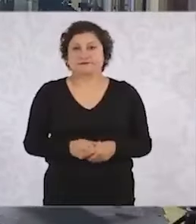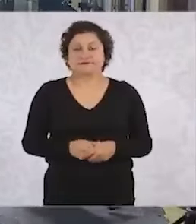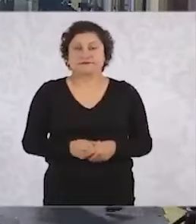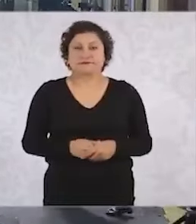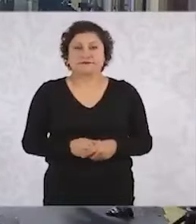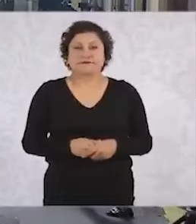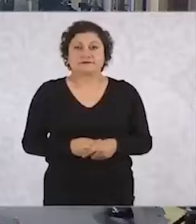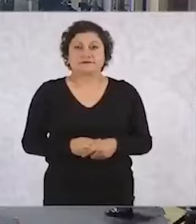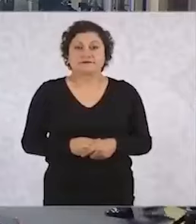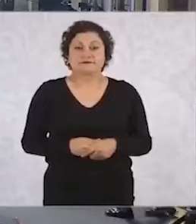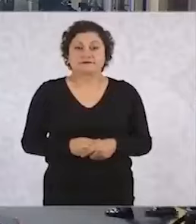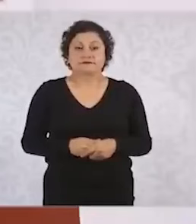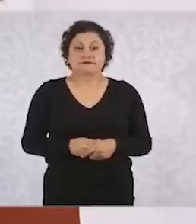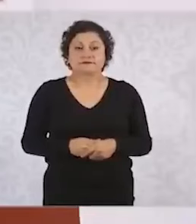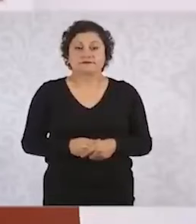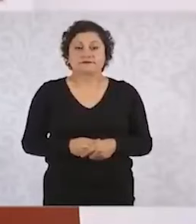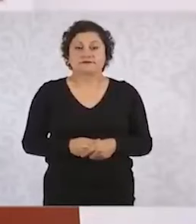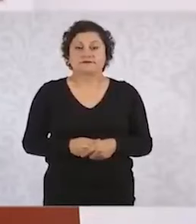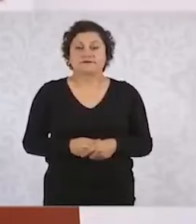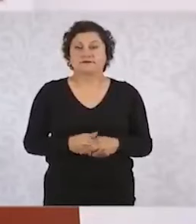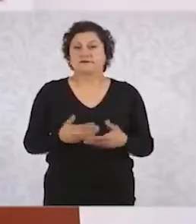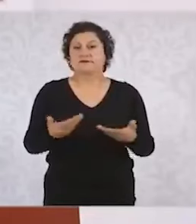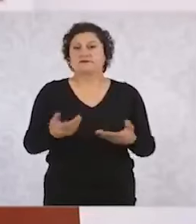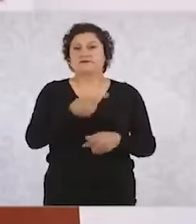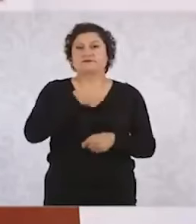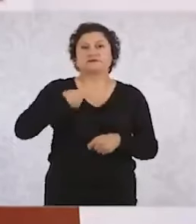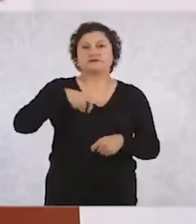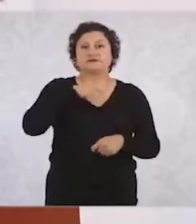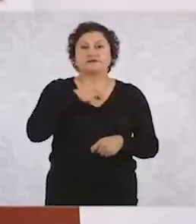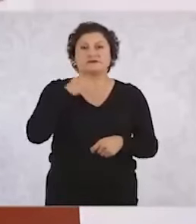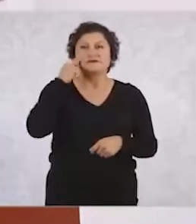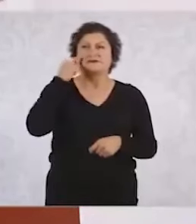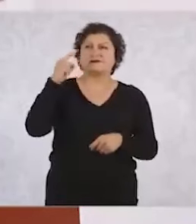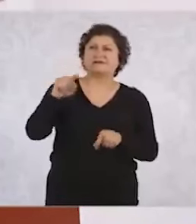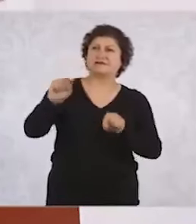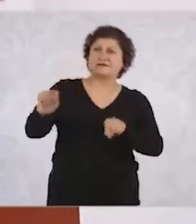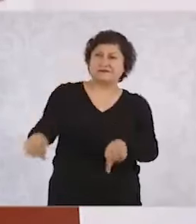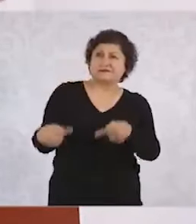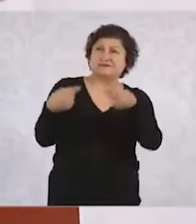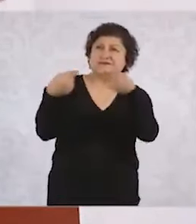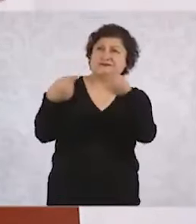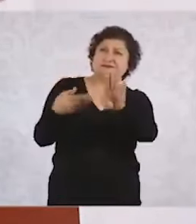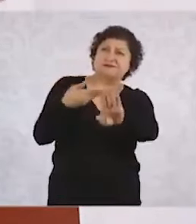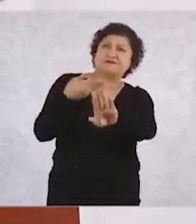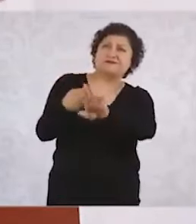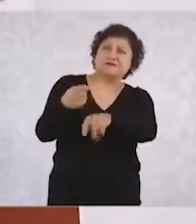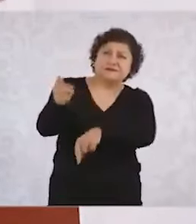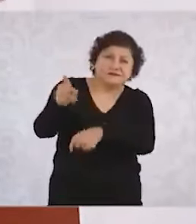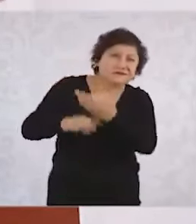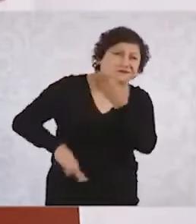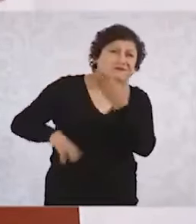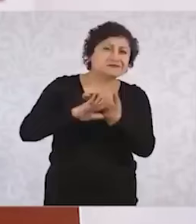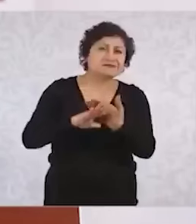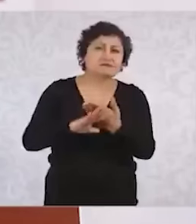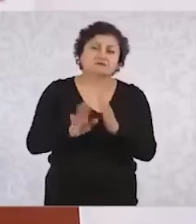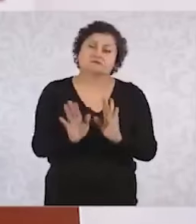juicio político, traición a la patria. No lo vamos a hacer, es mi opinión.